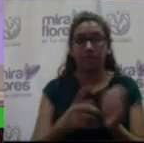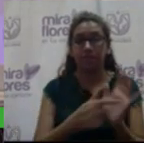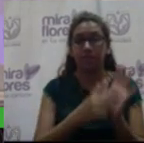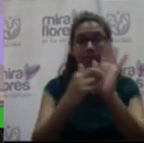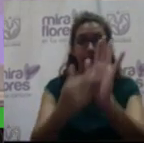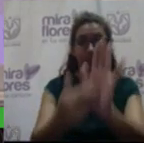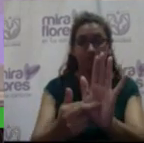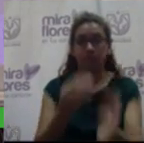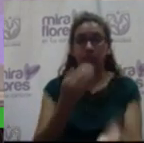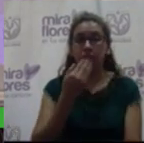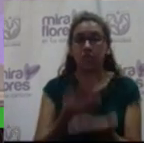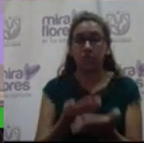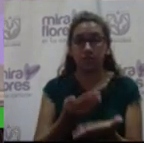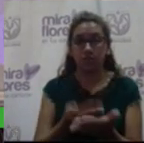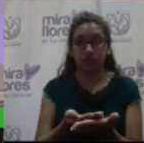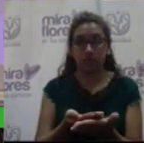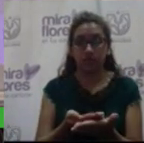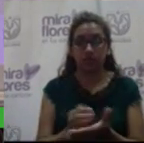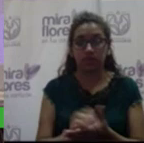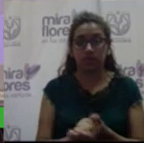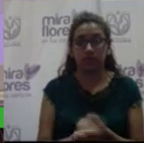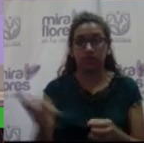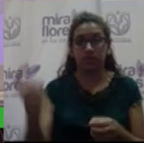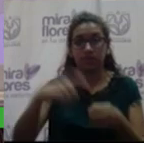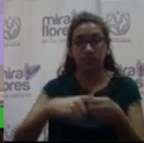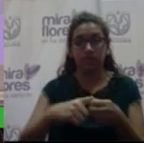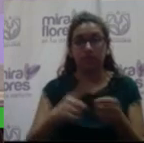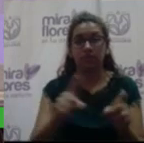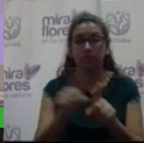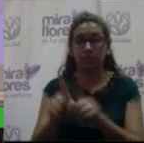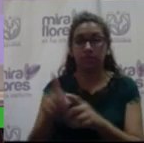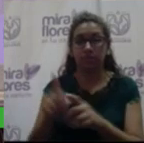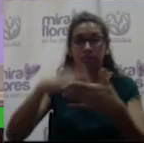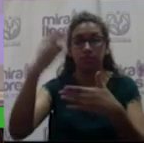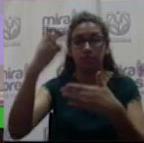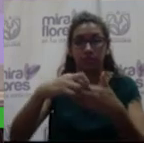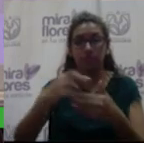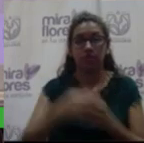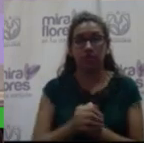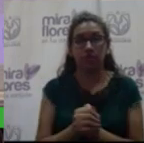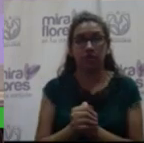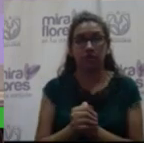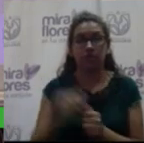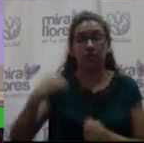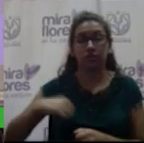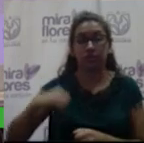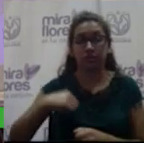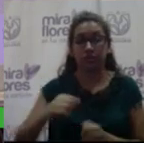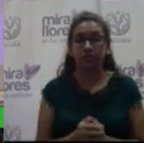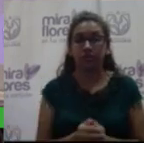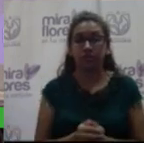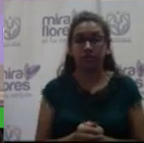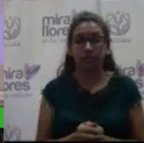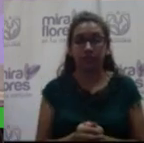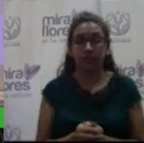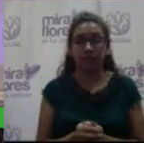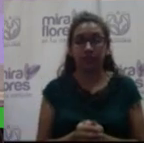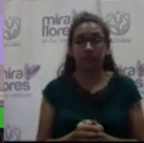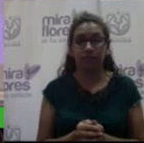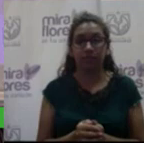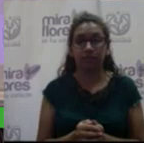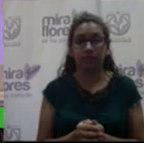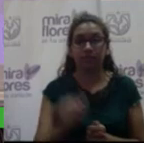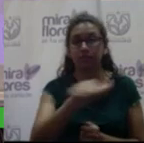presentación de propuestas de parte de los agentes participantes, así como de los proyectos de inversión a cargo de los funcionarios de la municipalidad. El